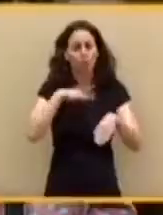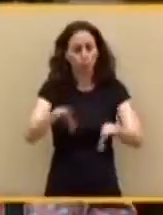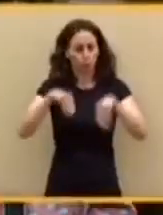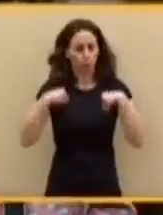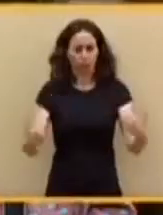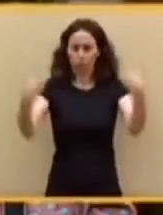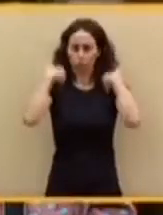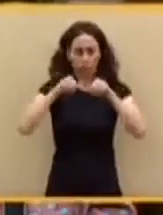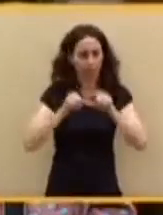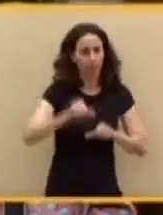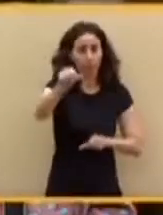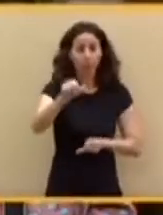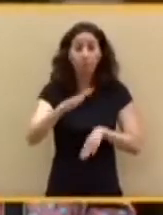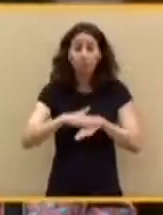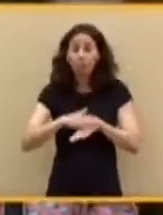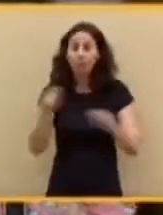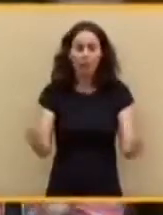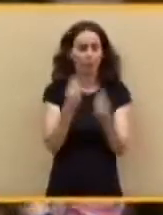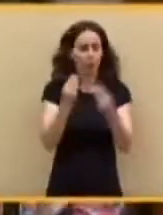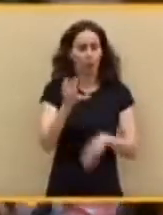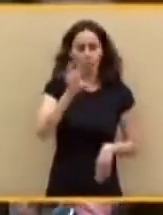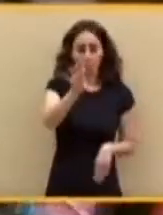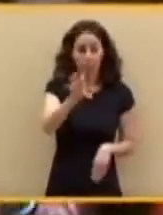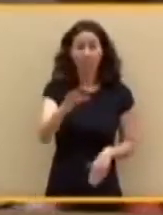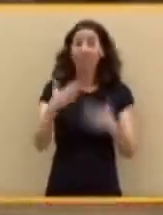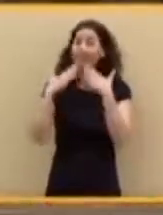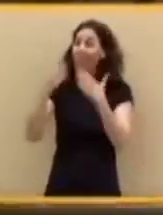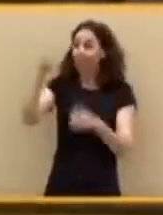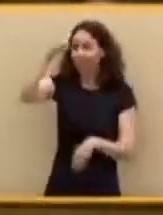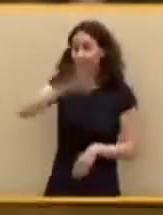por el bien de nuestro país. Gracias, señora presidenta. Gracias, señor presidente.